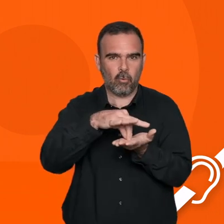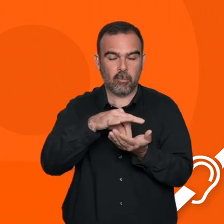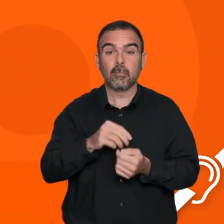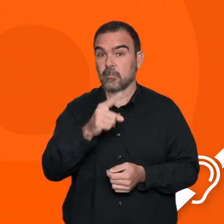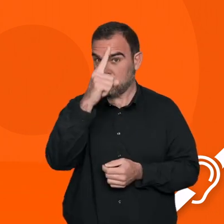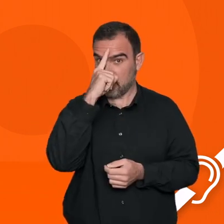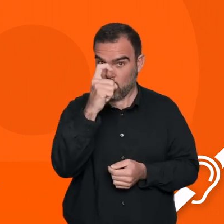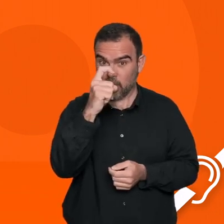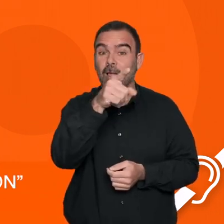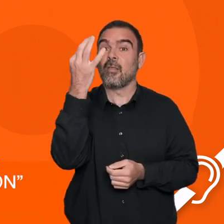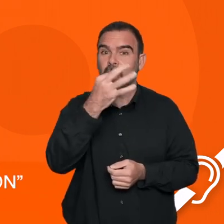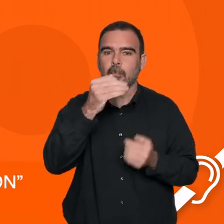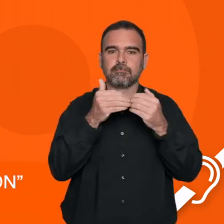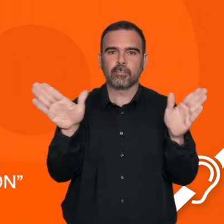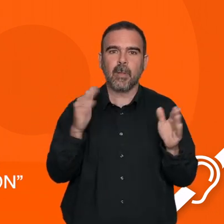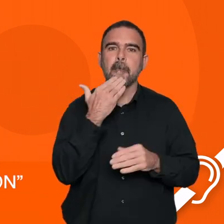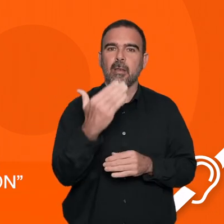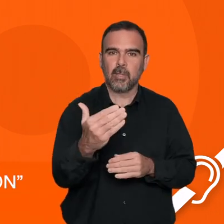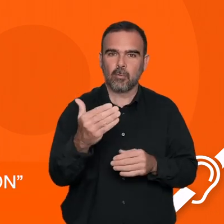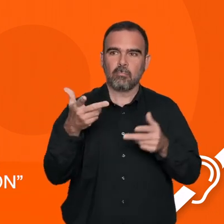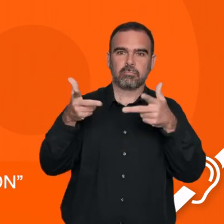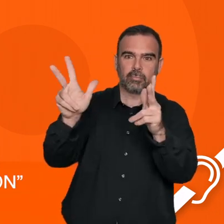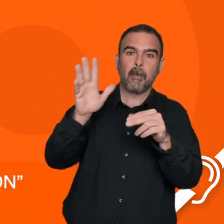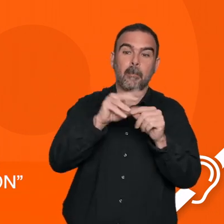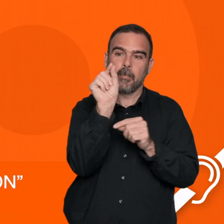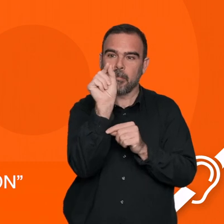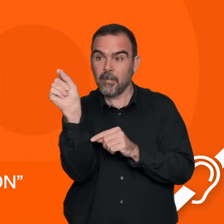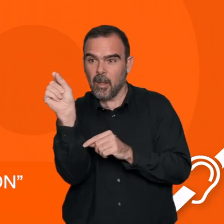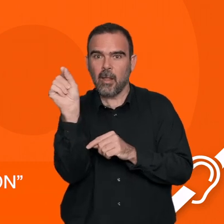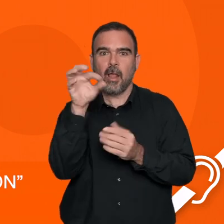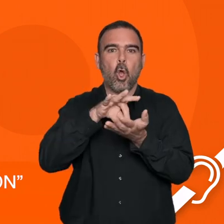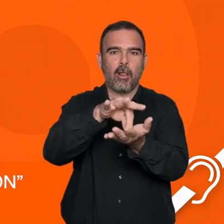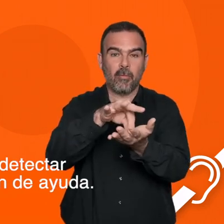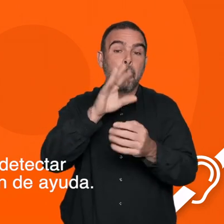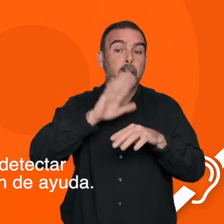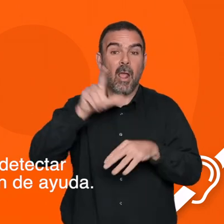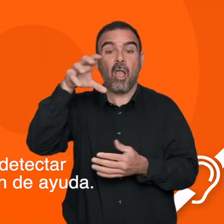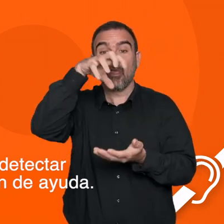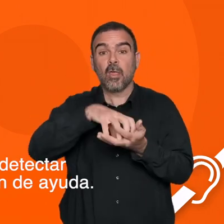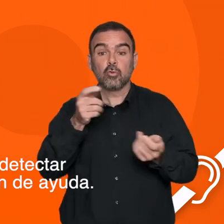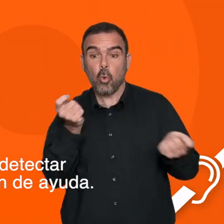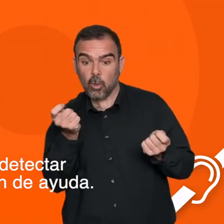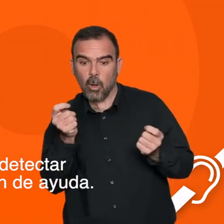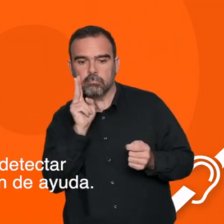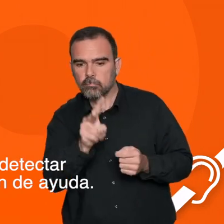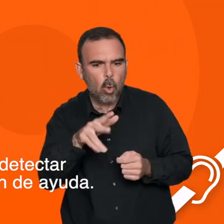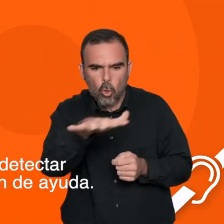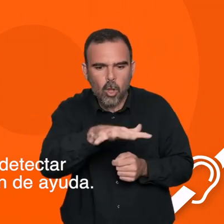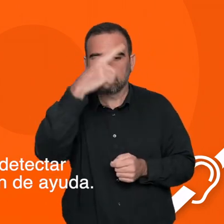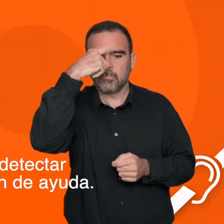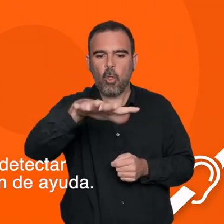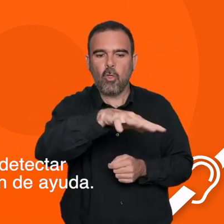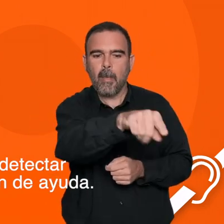geolocalización. Recuerda activar los permisos pertinentes y ponerla en modo ON para que el centro coordinador pueda